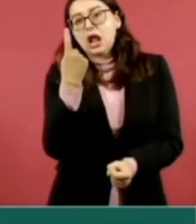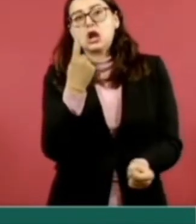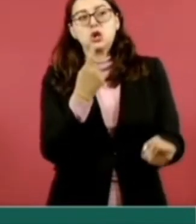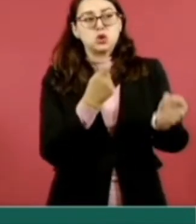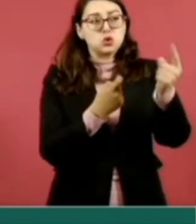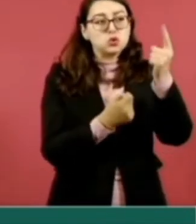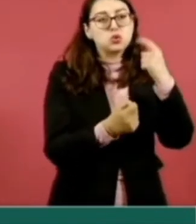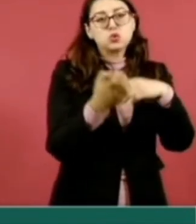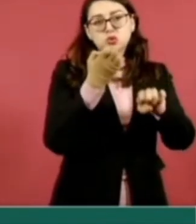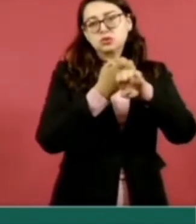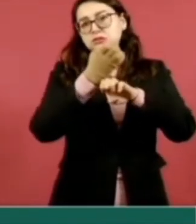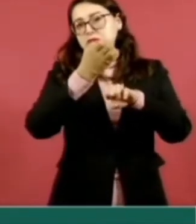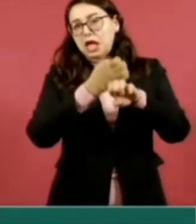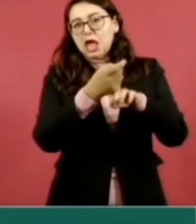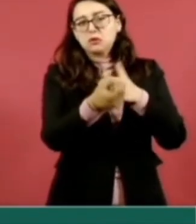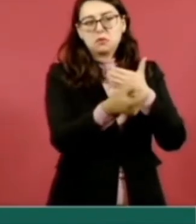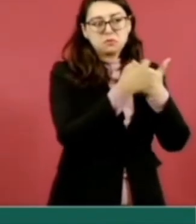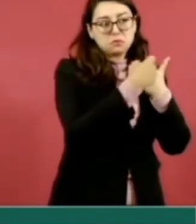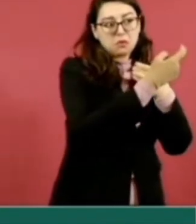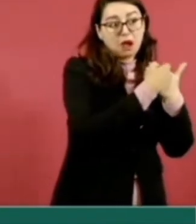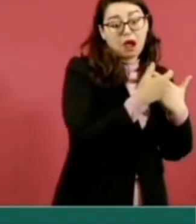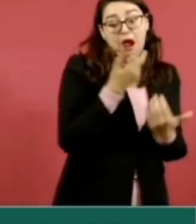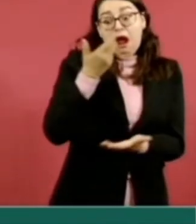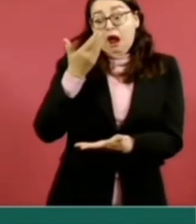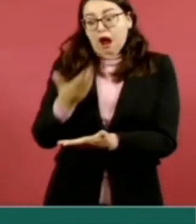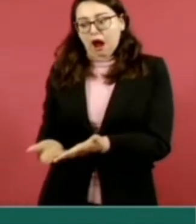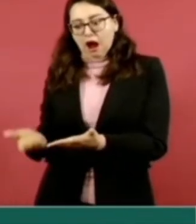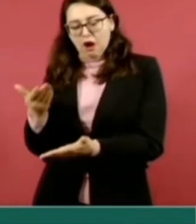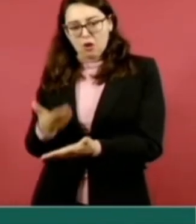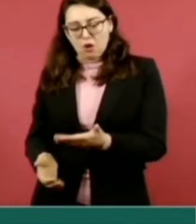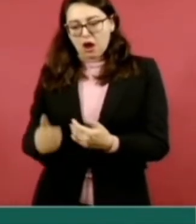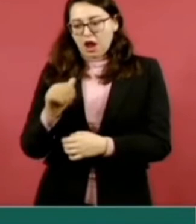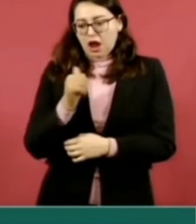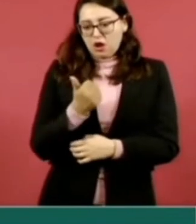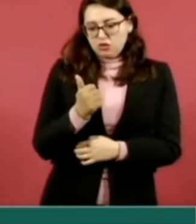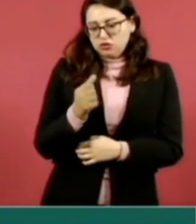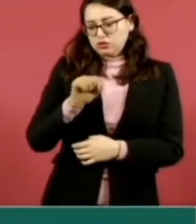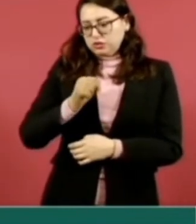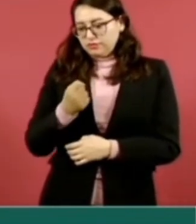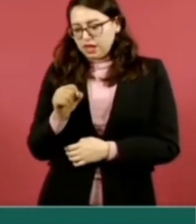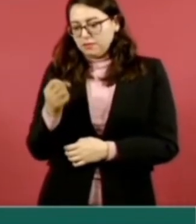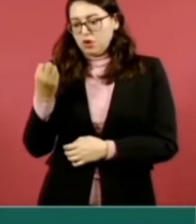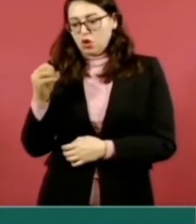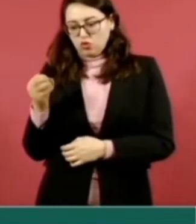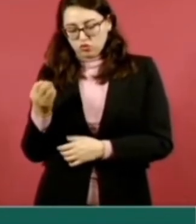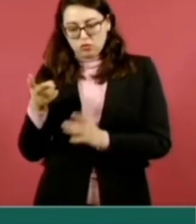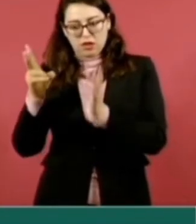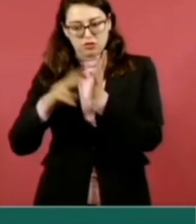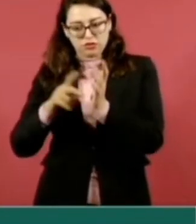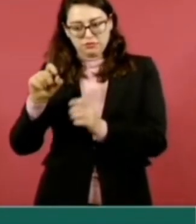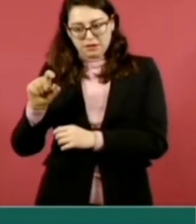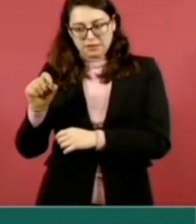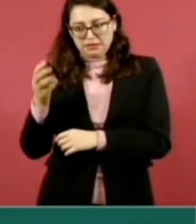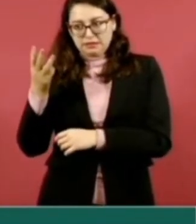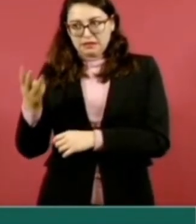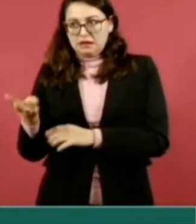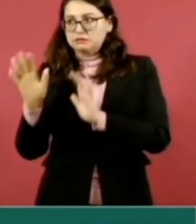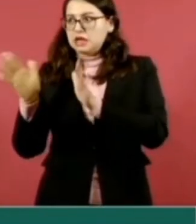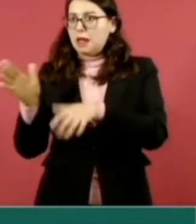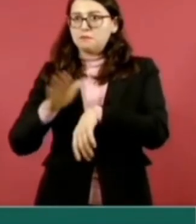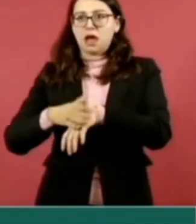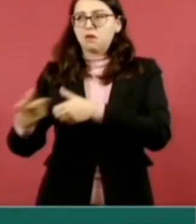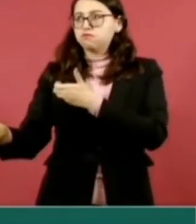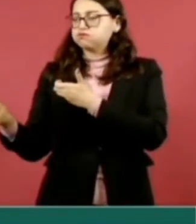una intervención de IMSS-Bienestar, y el último trimestre, el de agosto a octubre de este 2023. Y los